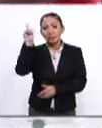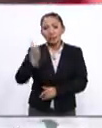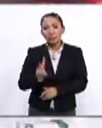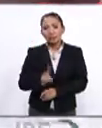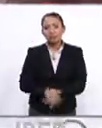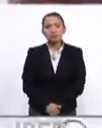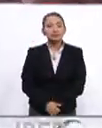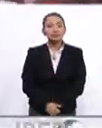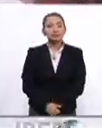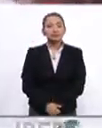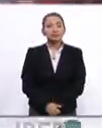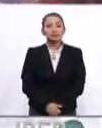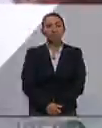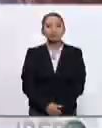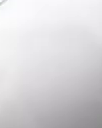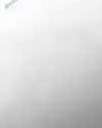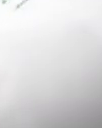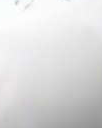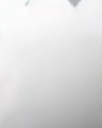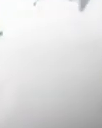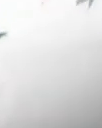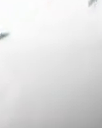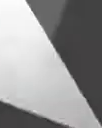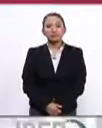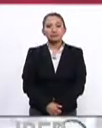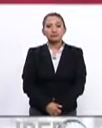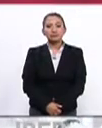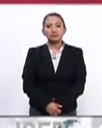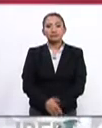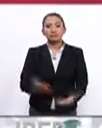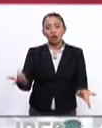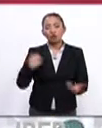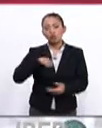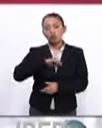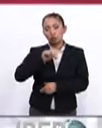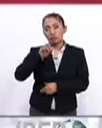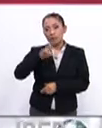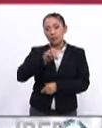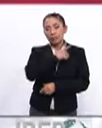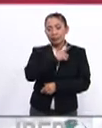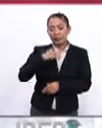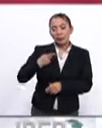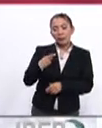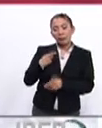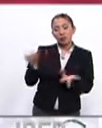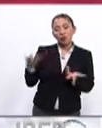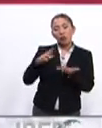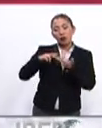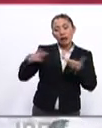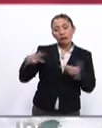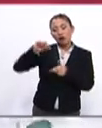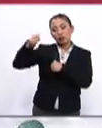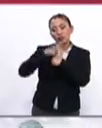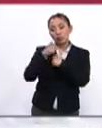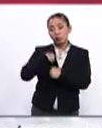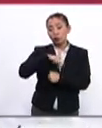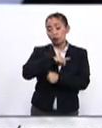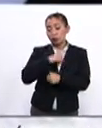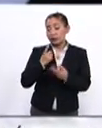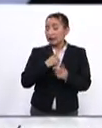nación bolivariana. En política exterior nos debemos de conducir